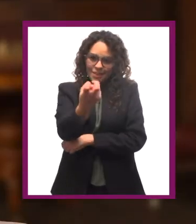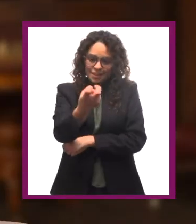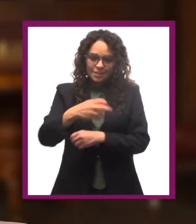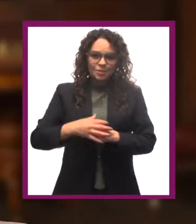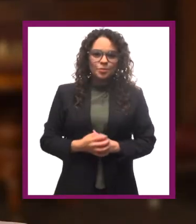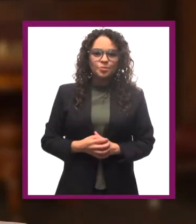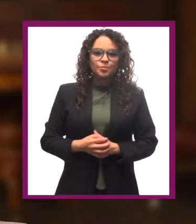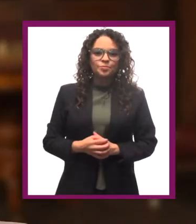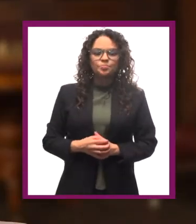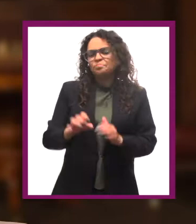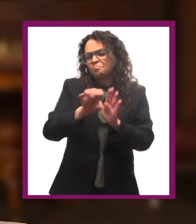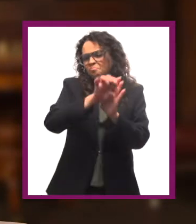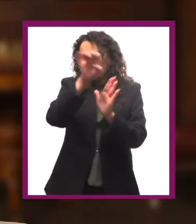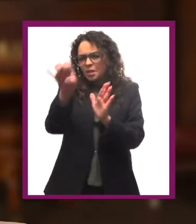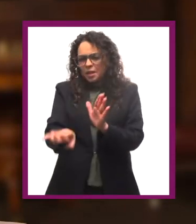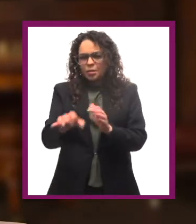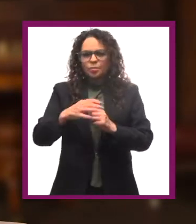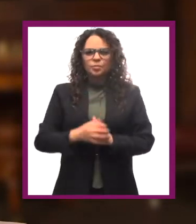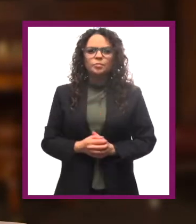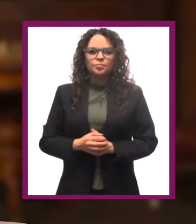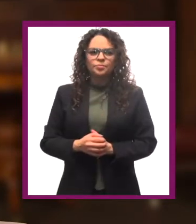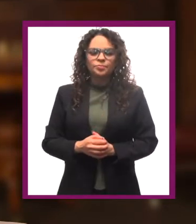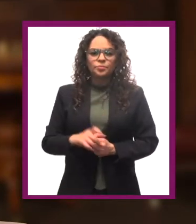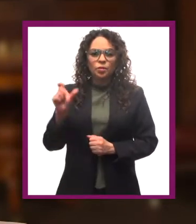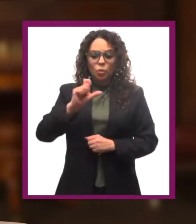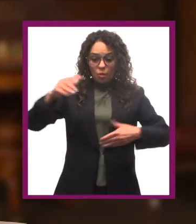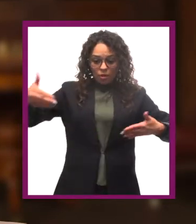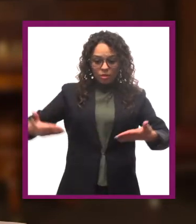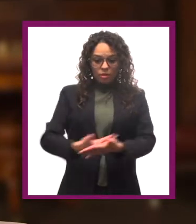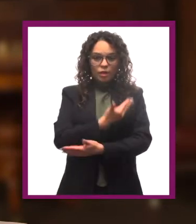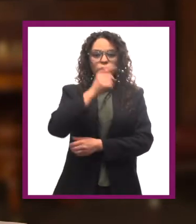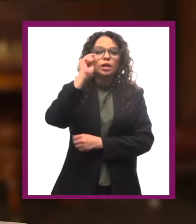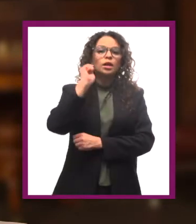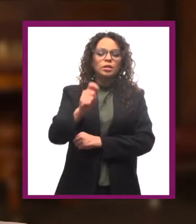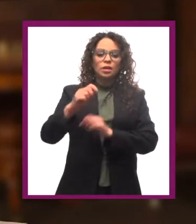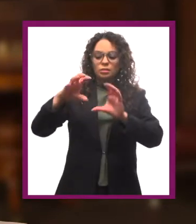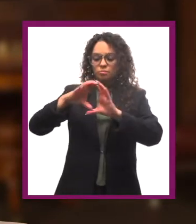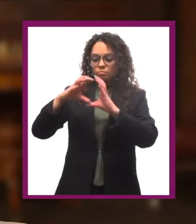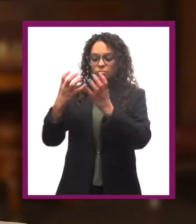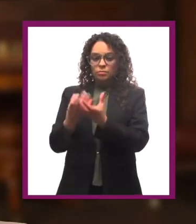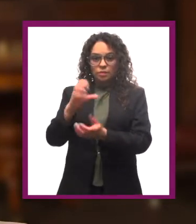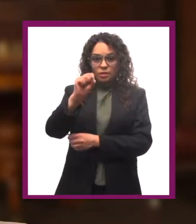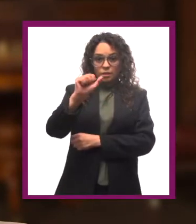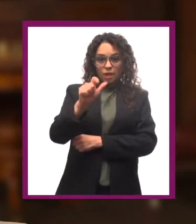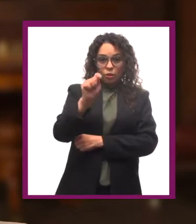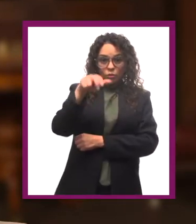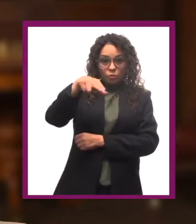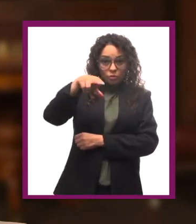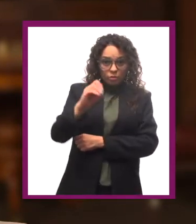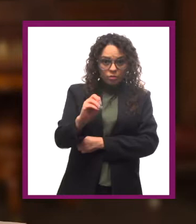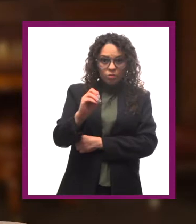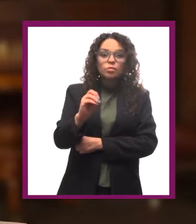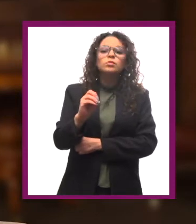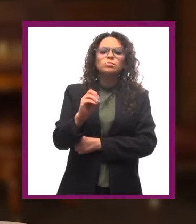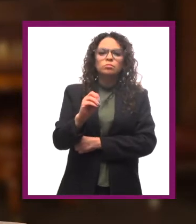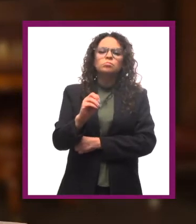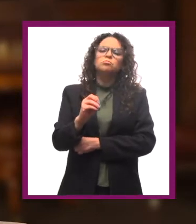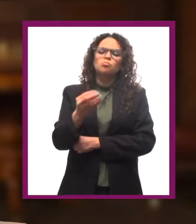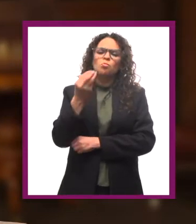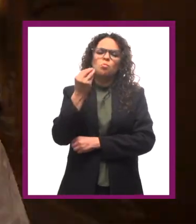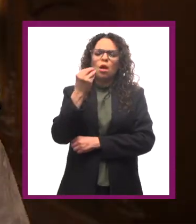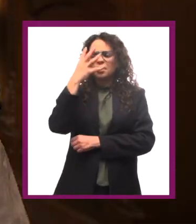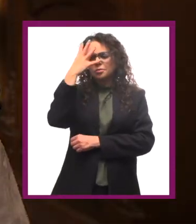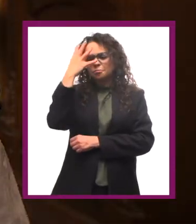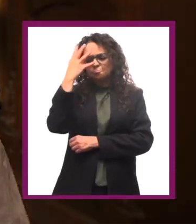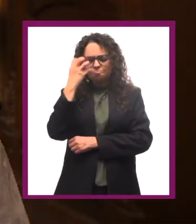Ajá, exactamente. Por ejemplo, los nacidos bajo la influencia de Saturno eran de temperamento